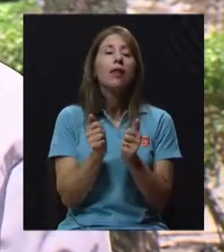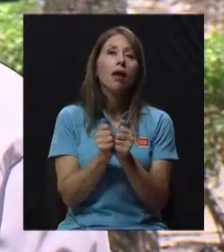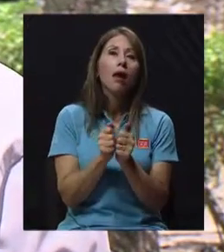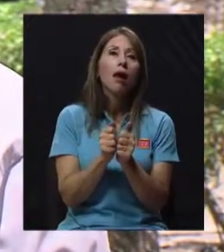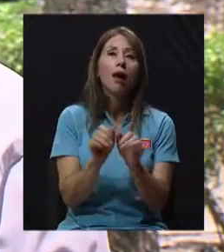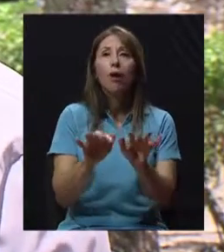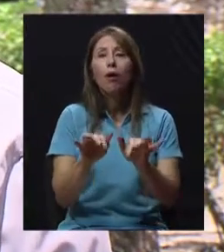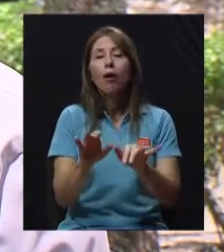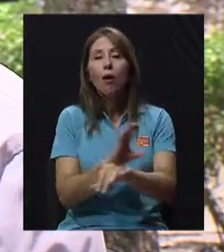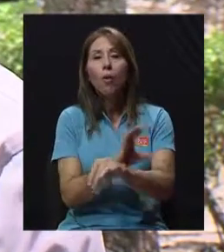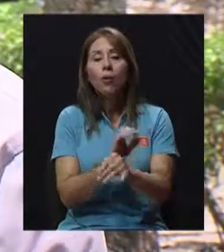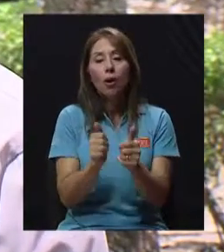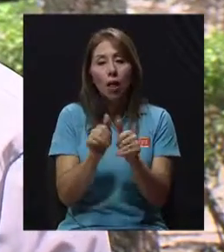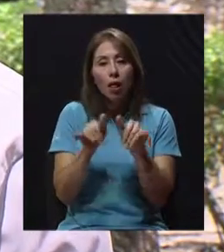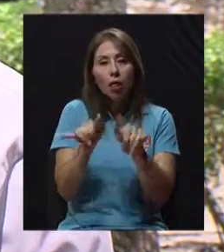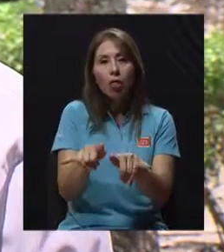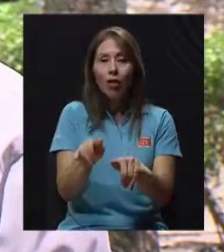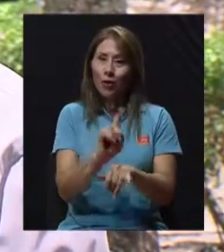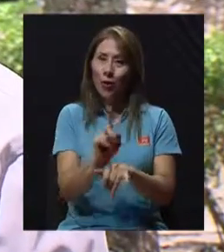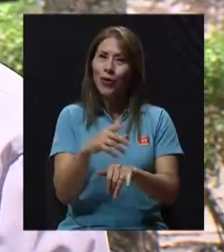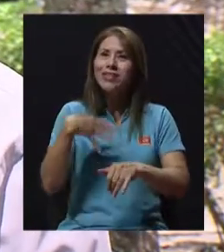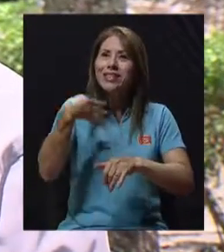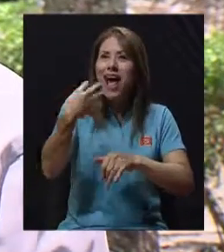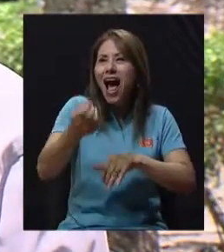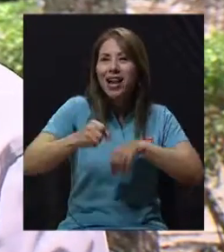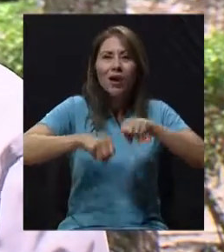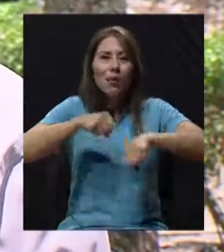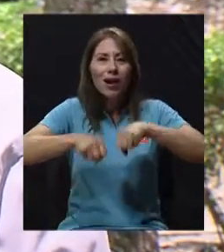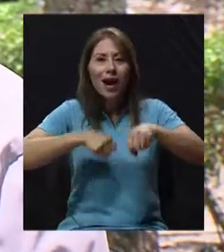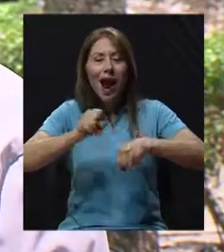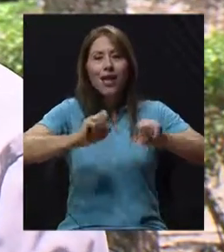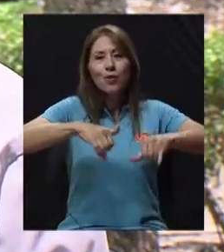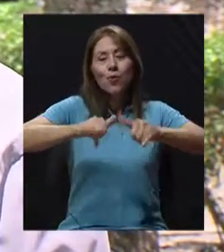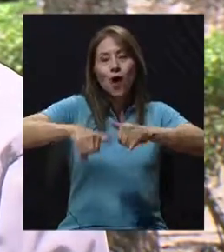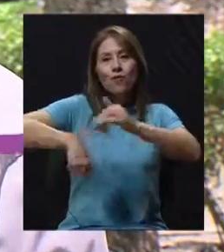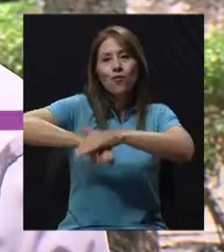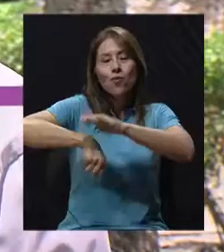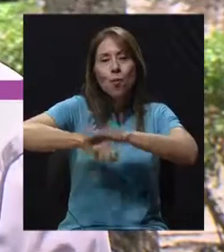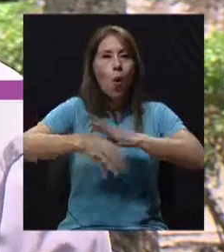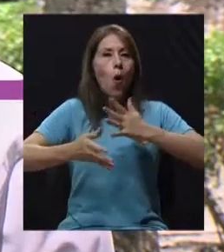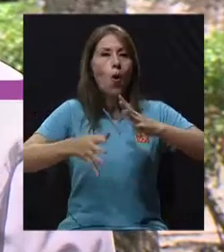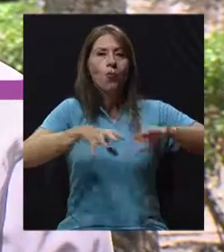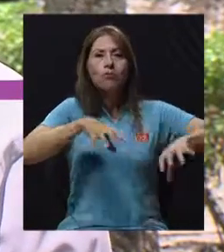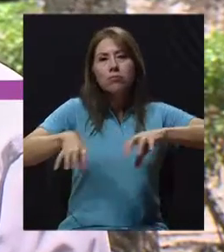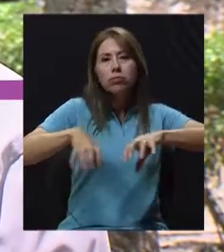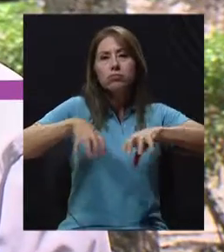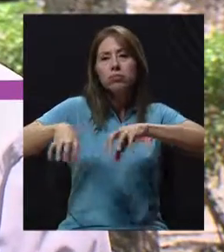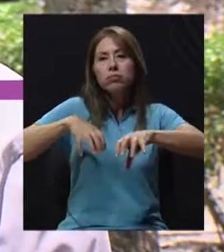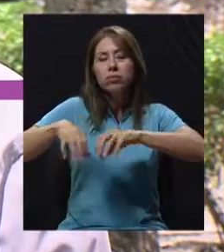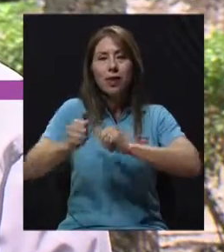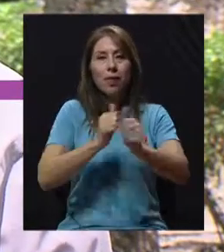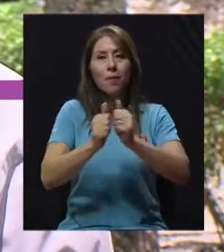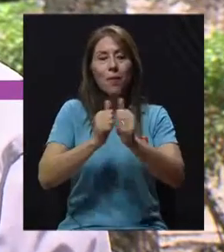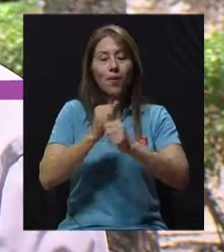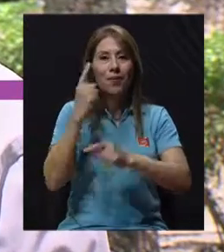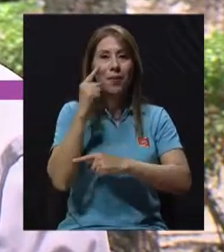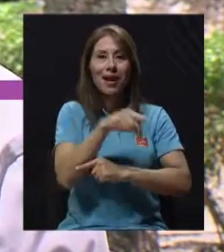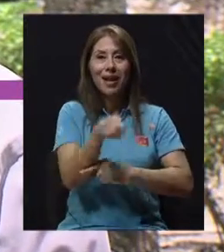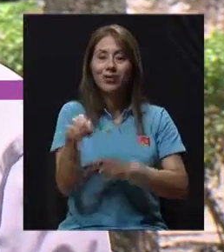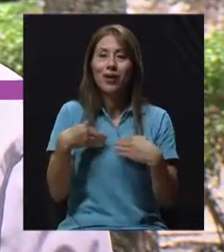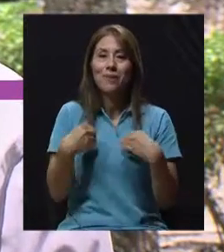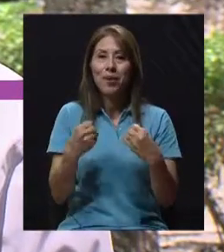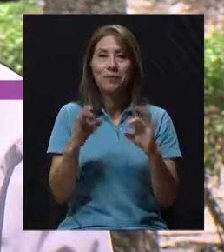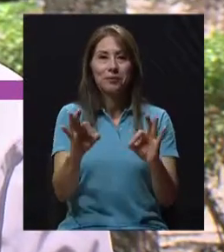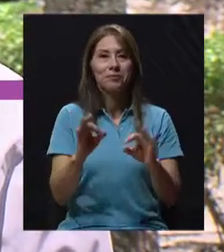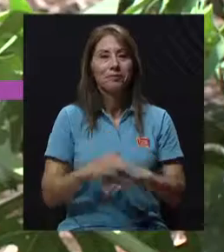los dispositivos electrónicos, sino que salga ahí a jugar a la calle, andar en bicicleta, jugar fútbol, jugar otro deporte, ¿verdad? Para que eso los